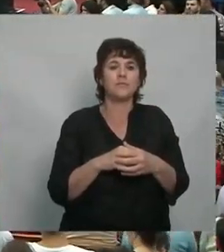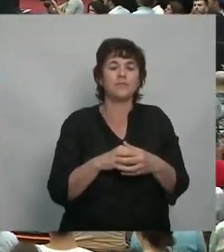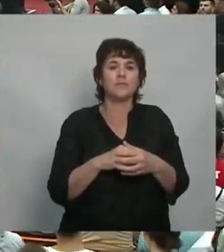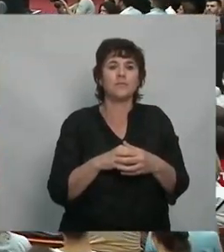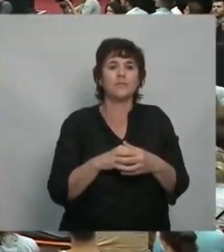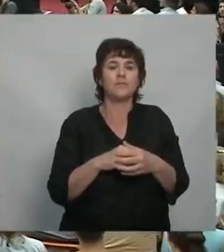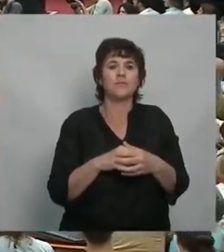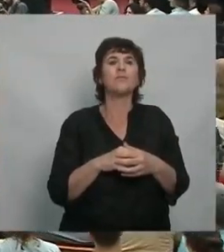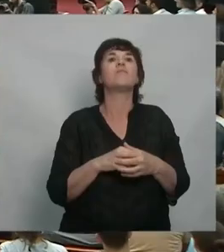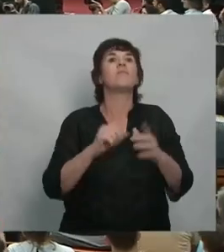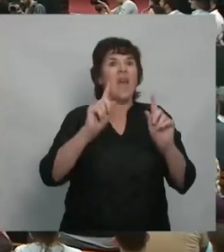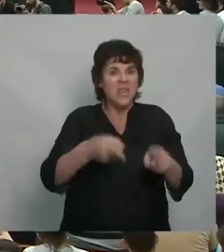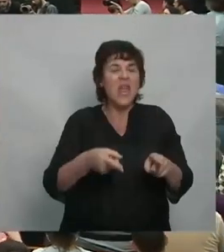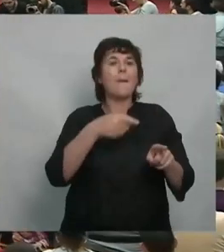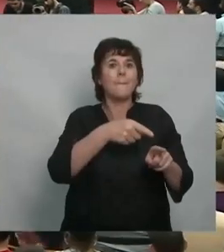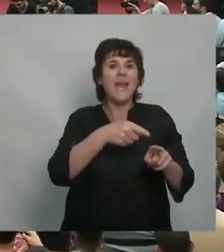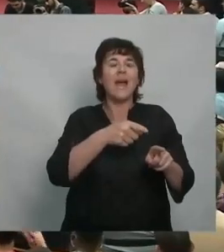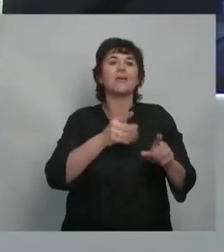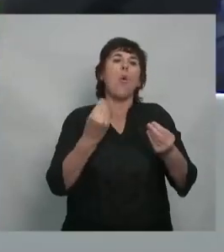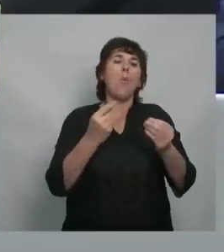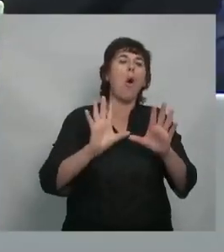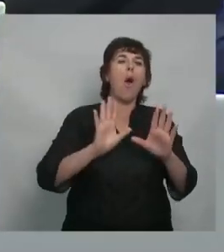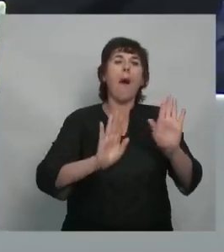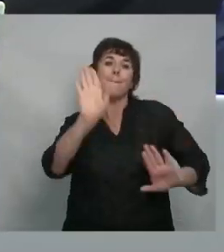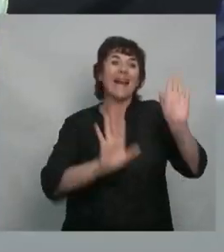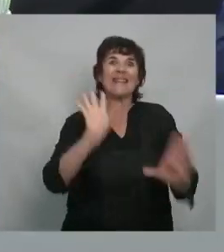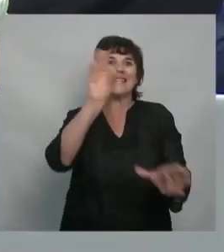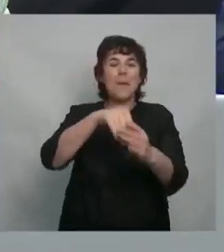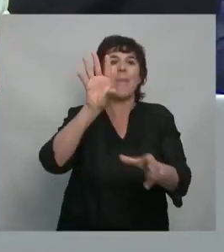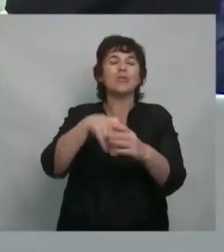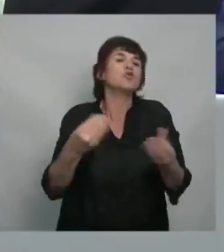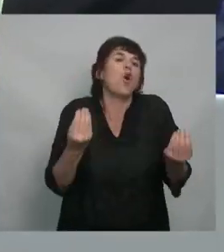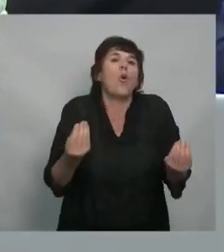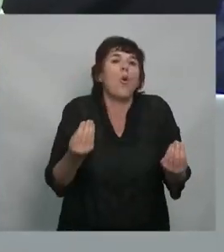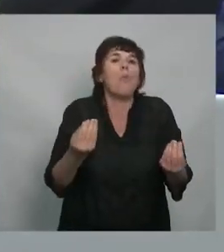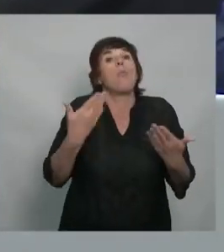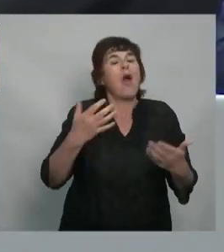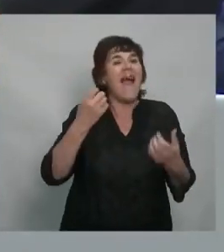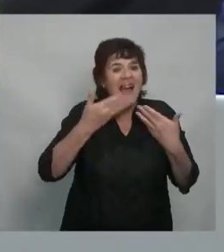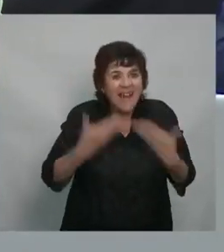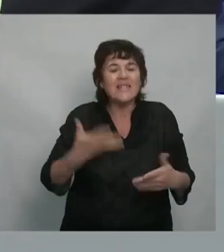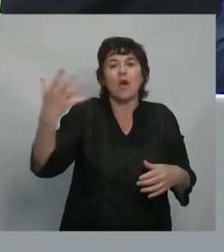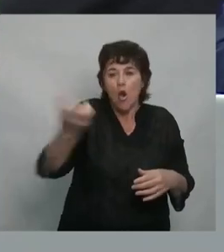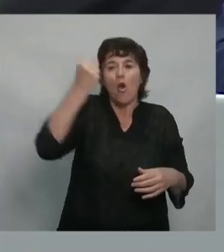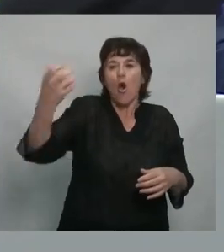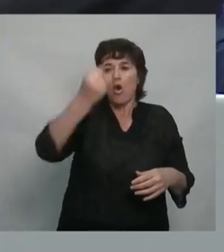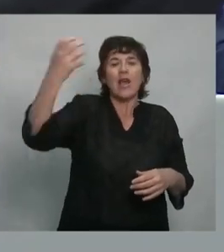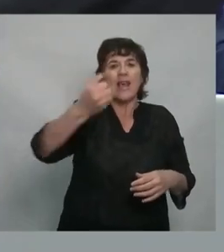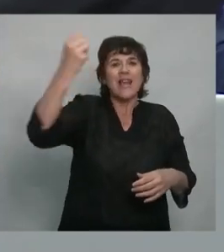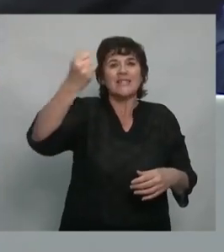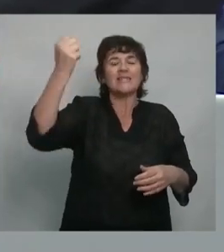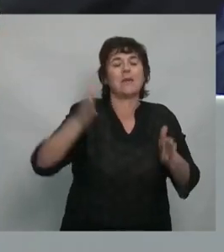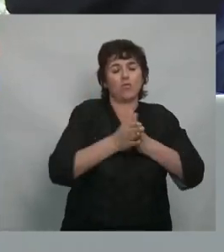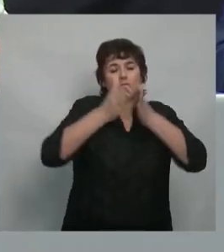El grado de participación también se logra a partir de conquistas que se desarrollan en esos 12 años y